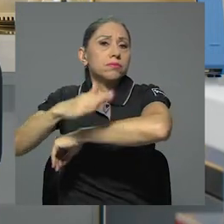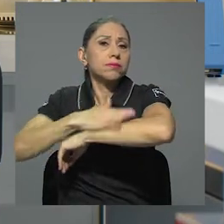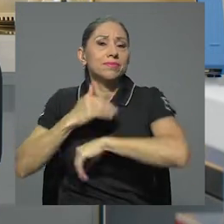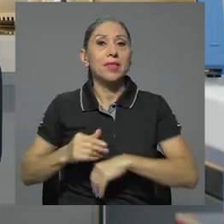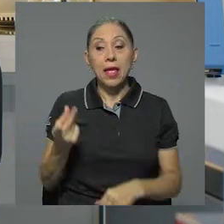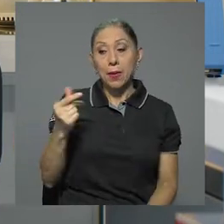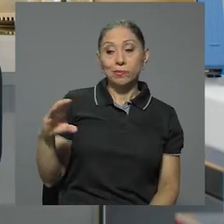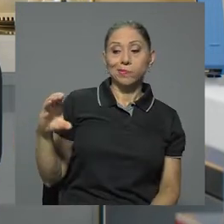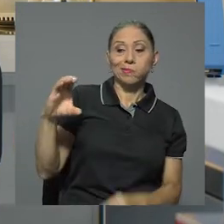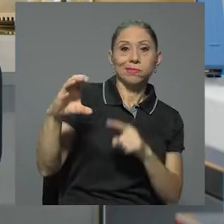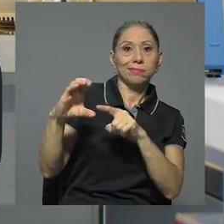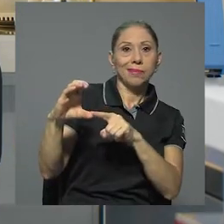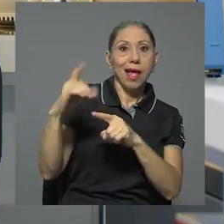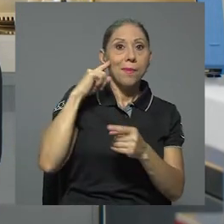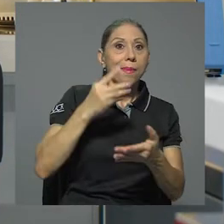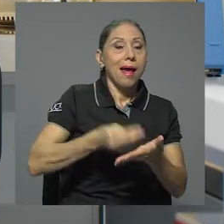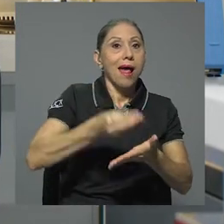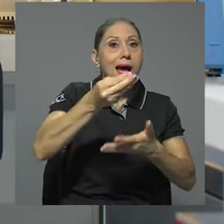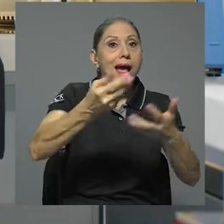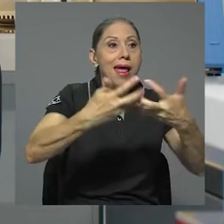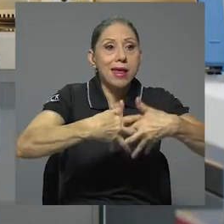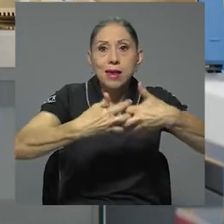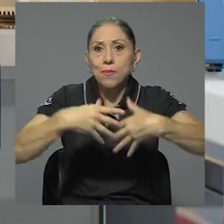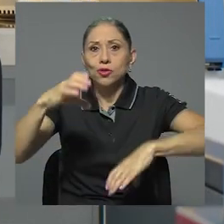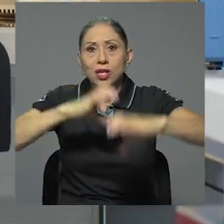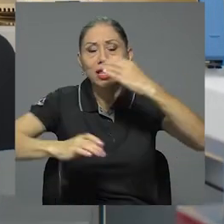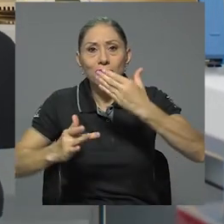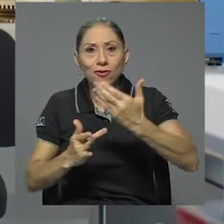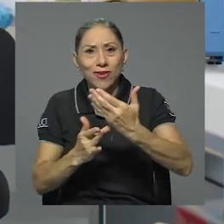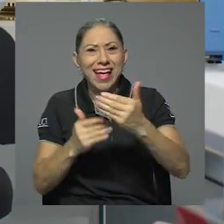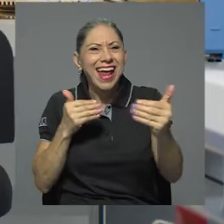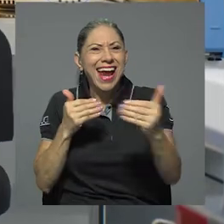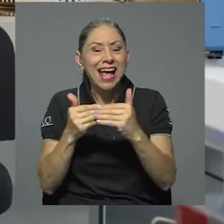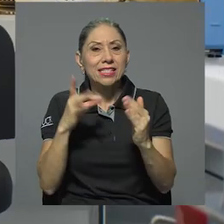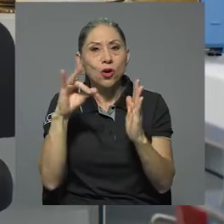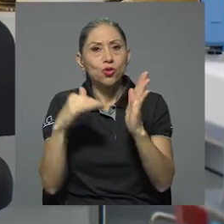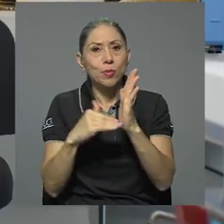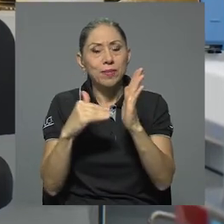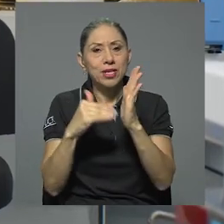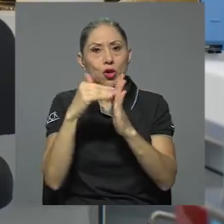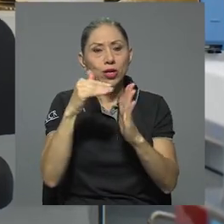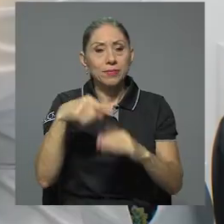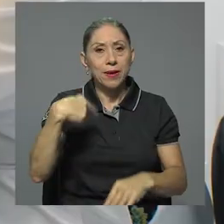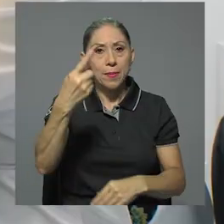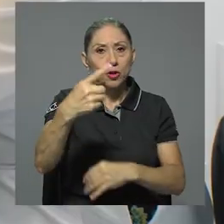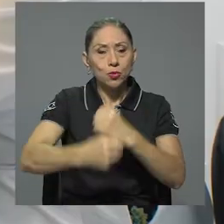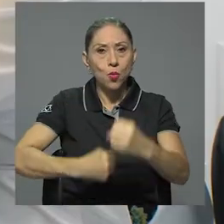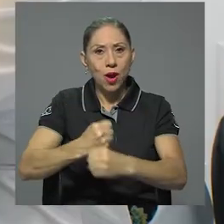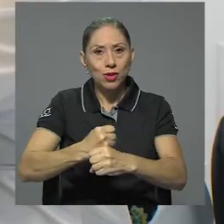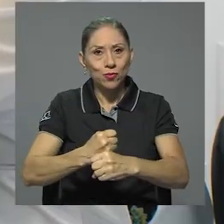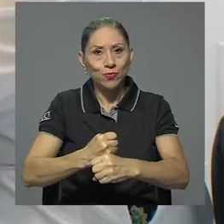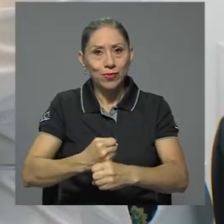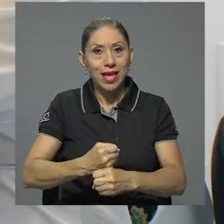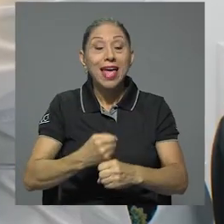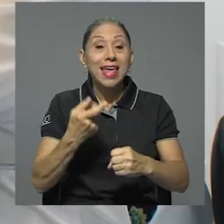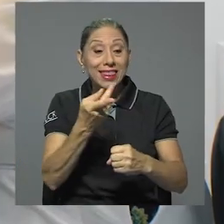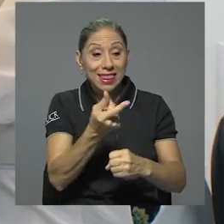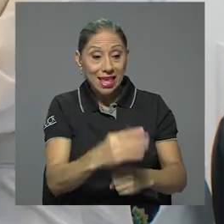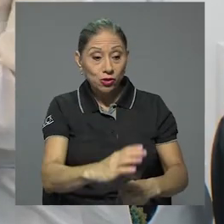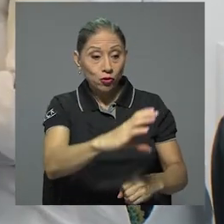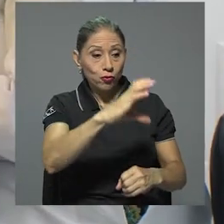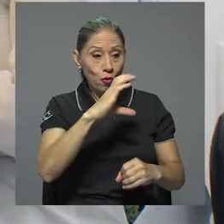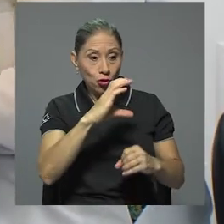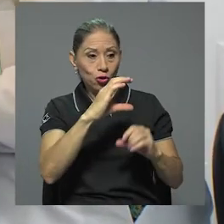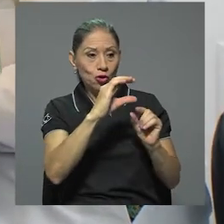partida para equipamiento científico y tecnológico alcanzará casi 8 mil millones para el próximo año. De estos fondos, las sedes